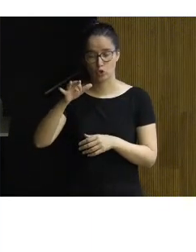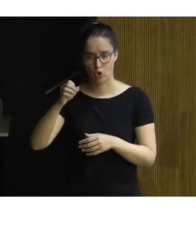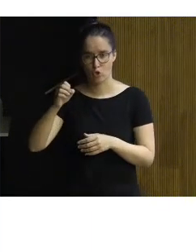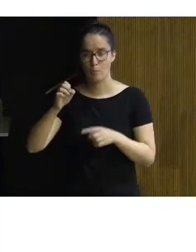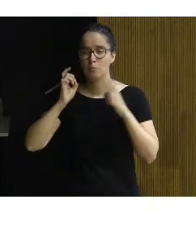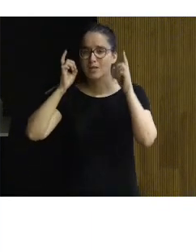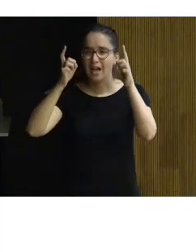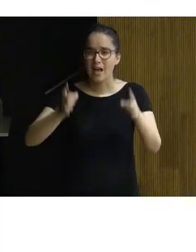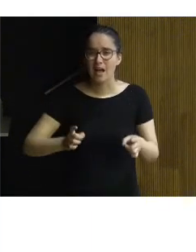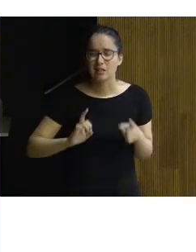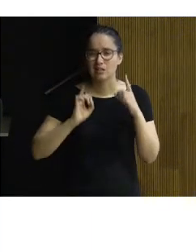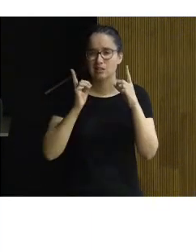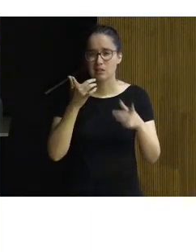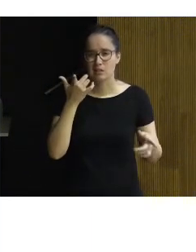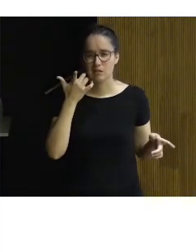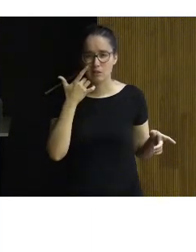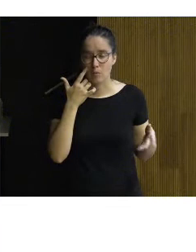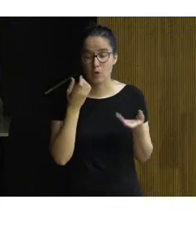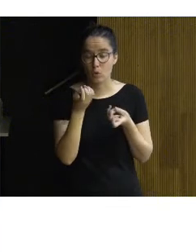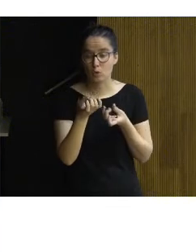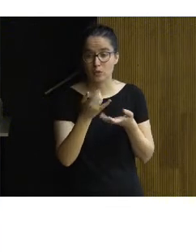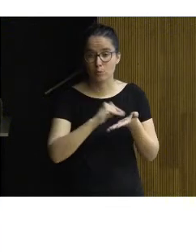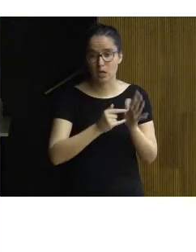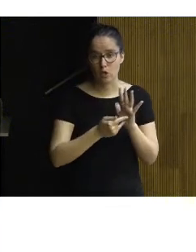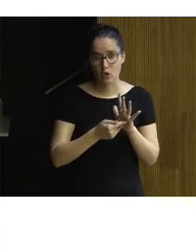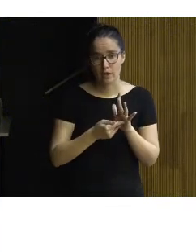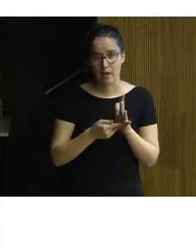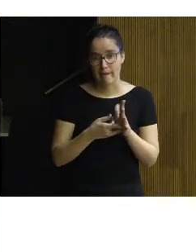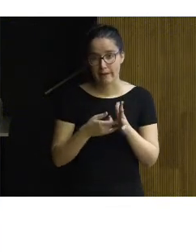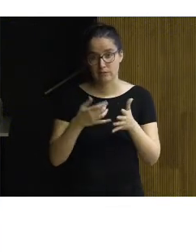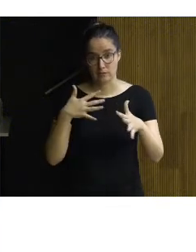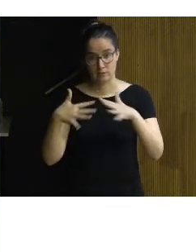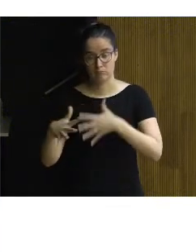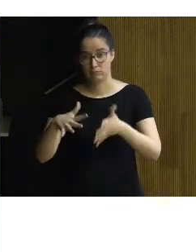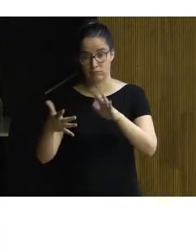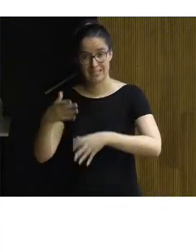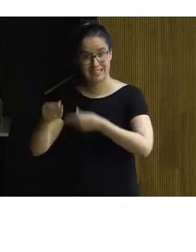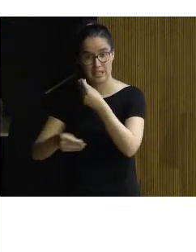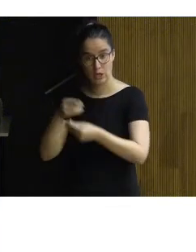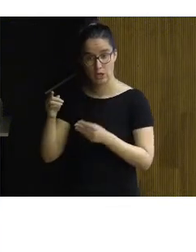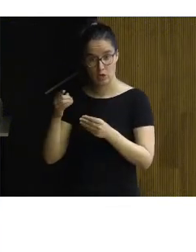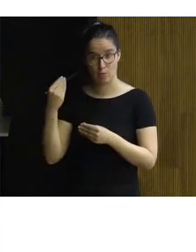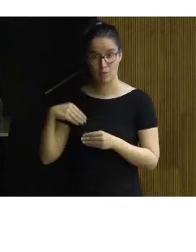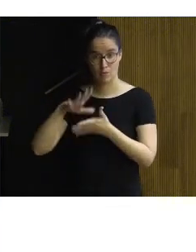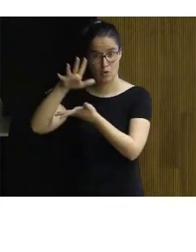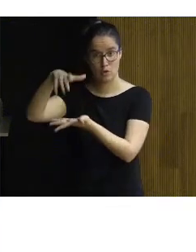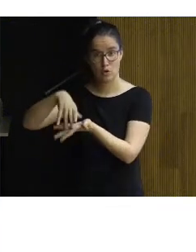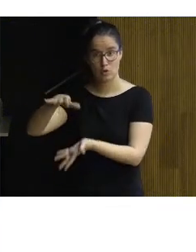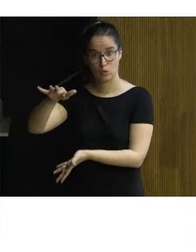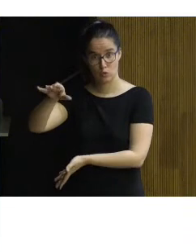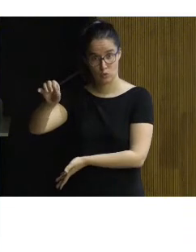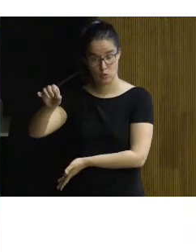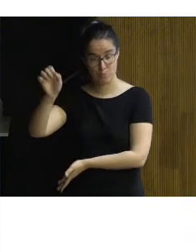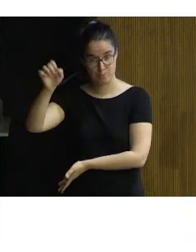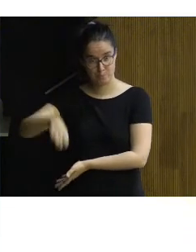pues reflejar a la vez que os cuento la metodología las actuaciones que se llevaron a cabo en el monasterio de Suso ¿de acuerdo?